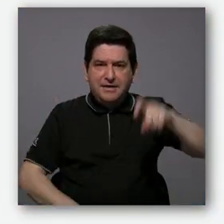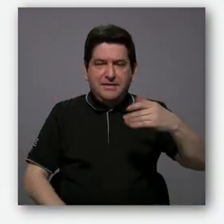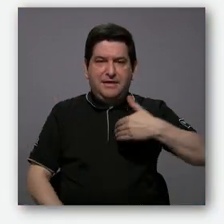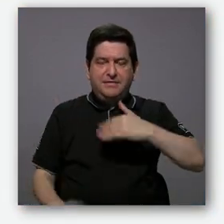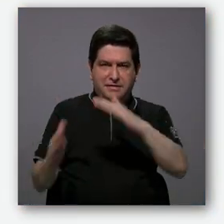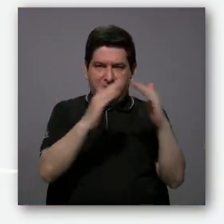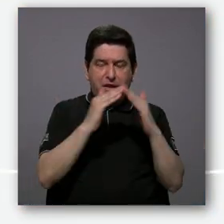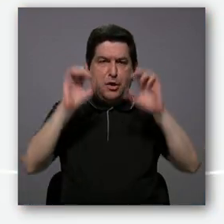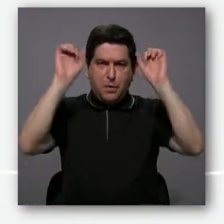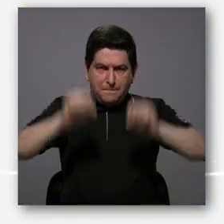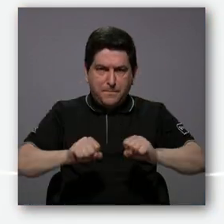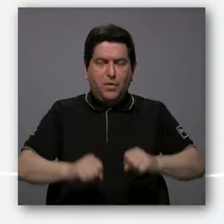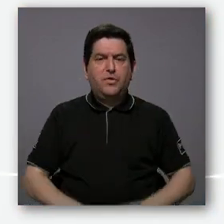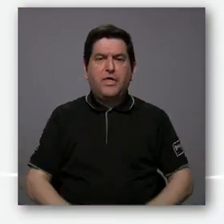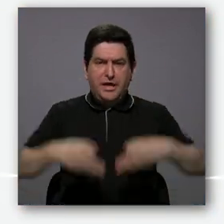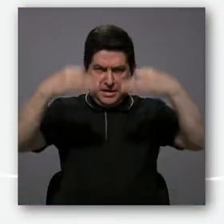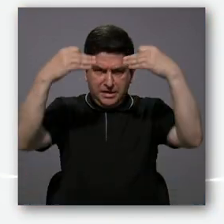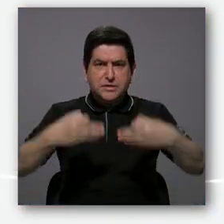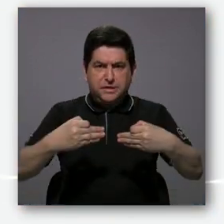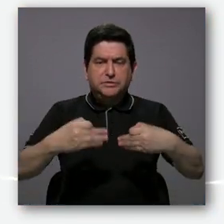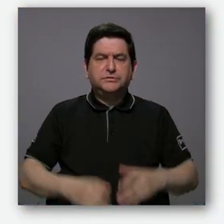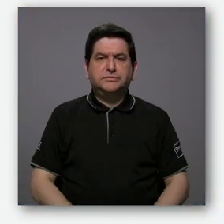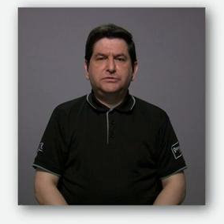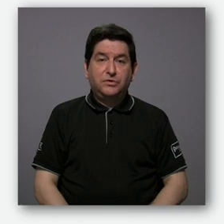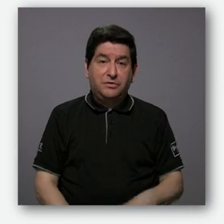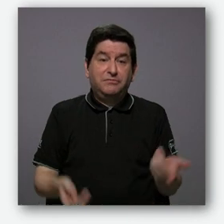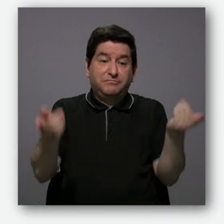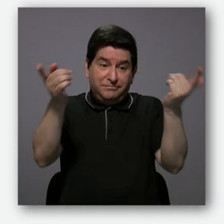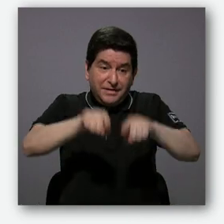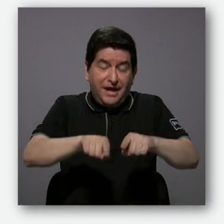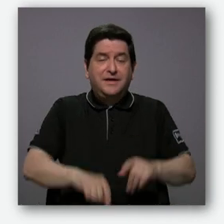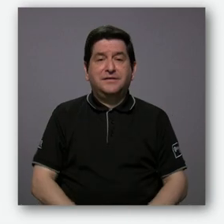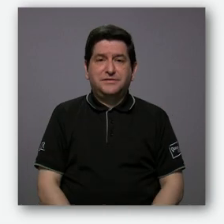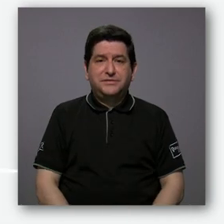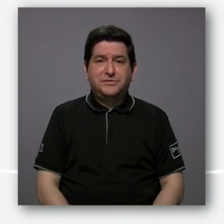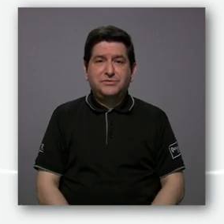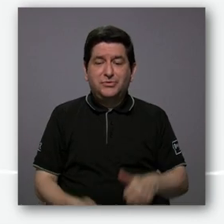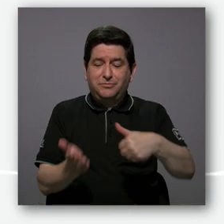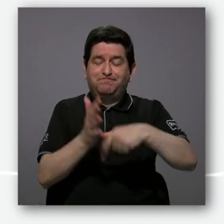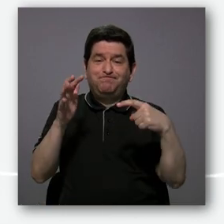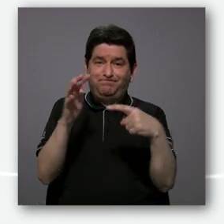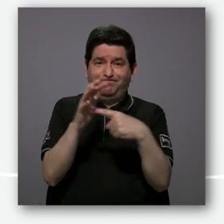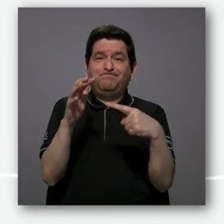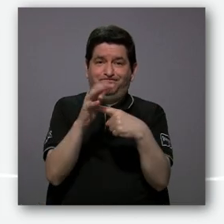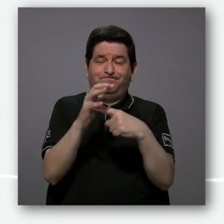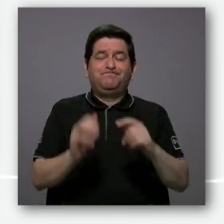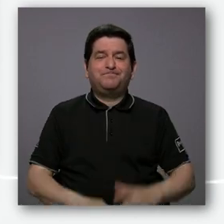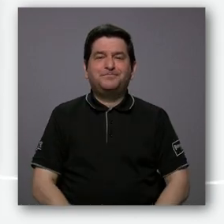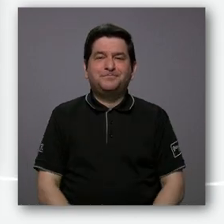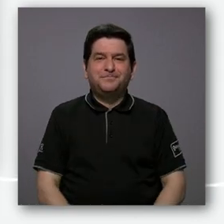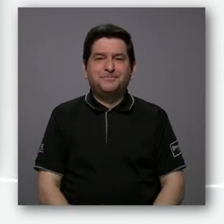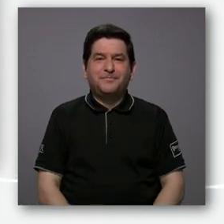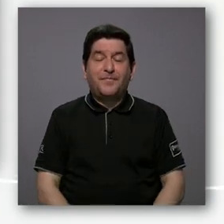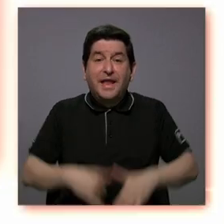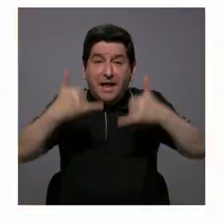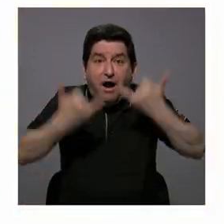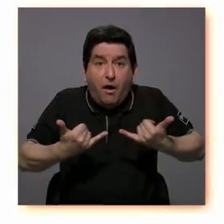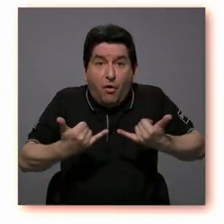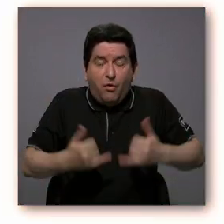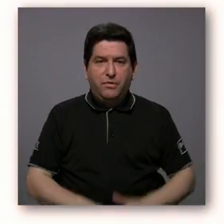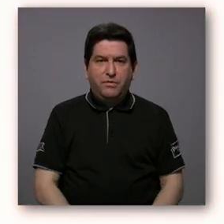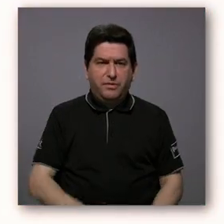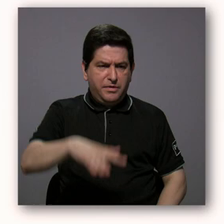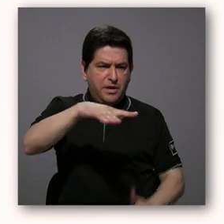necesita el pueblo para tomar decisiones, como en aquella oportunidad durante el referendo. Ahora